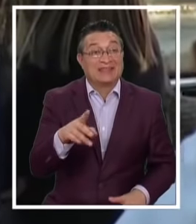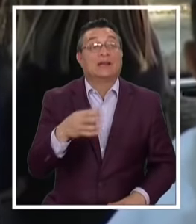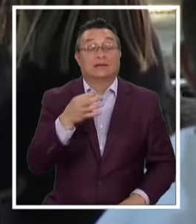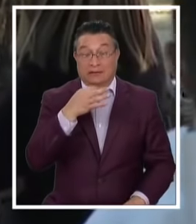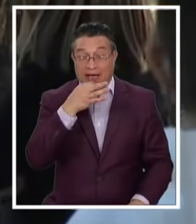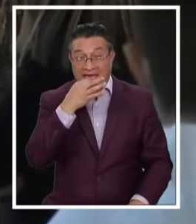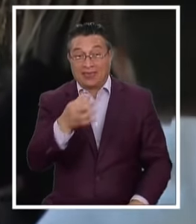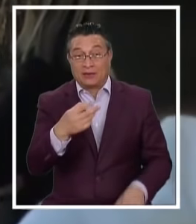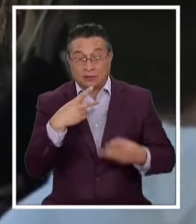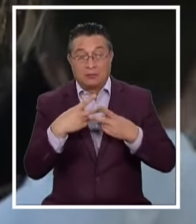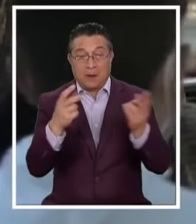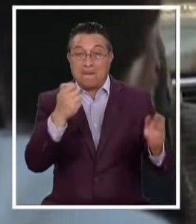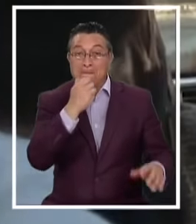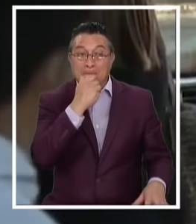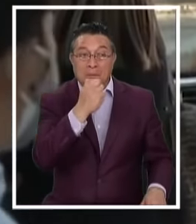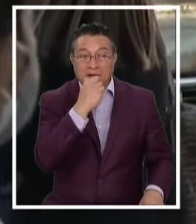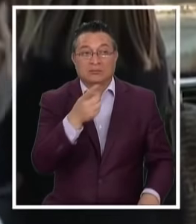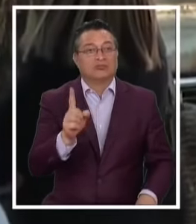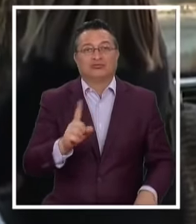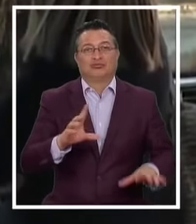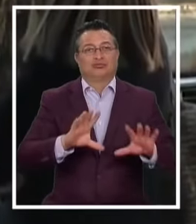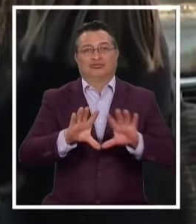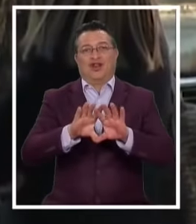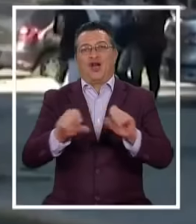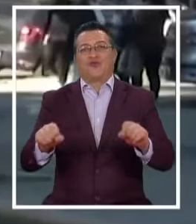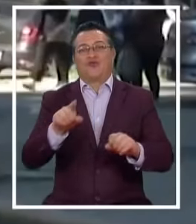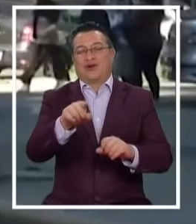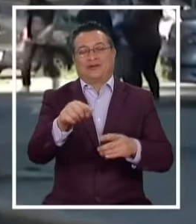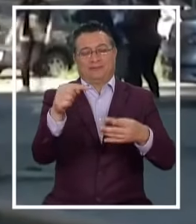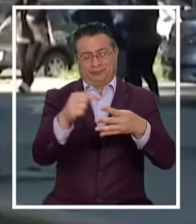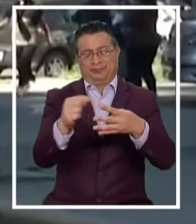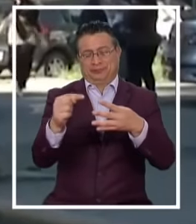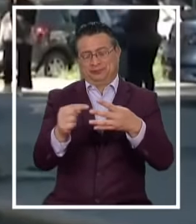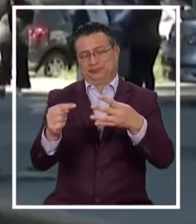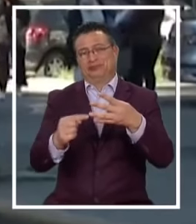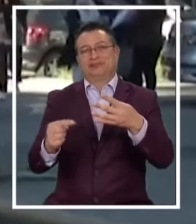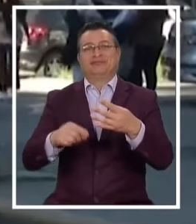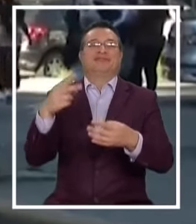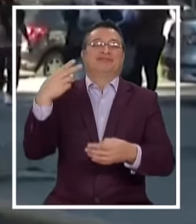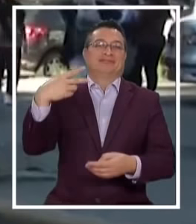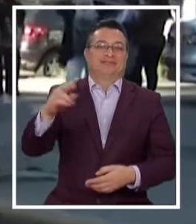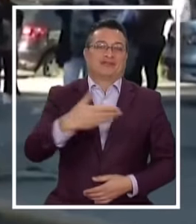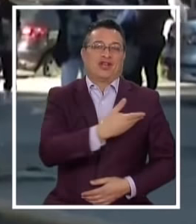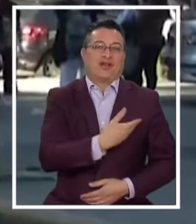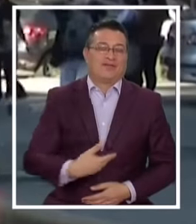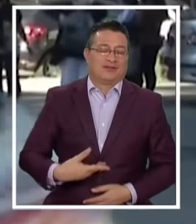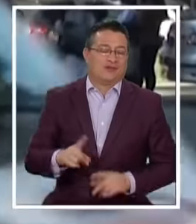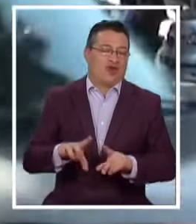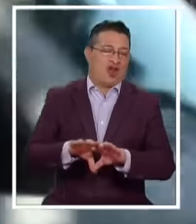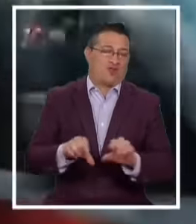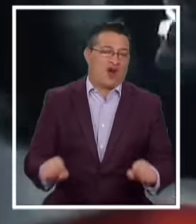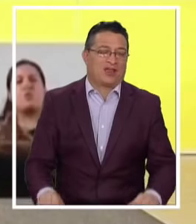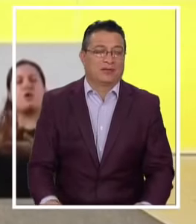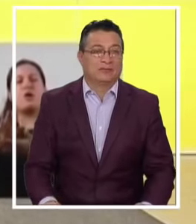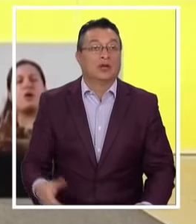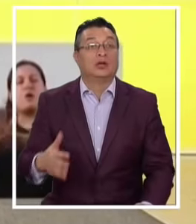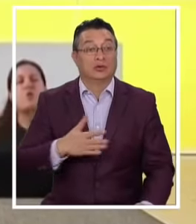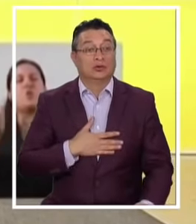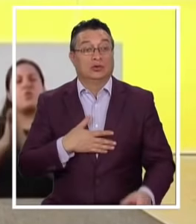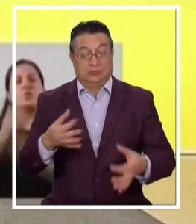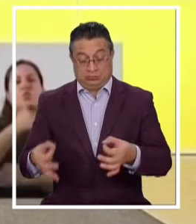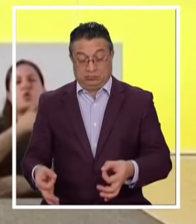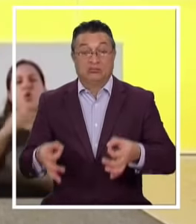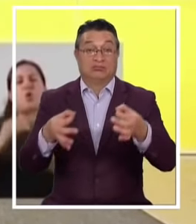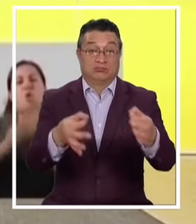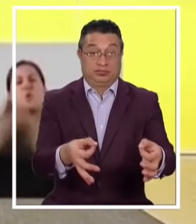No Prensa Su disconformidad Con esta y otras medidas Tomadas por el gobierno Vamos a presentar Un